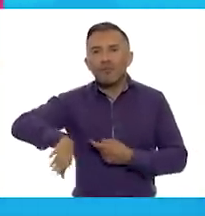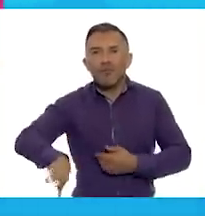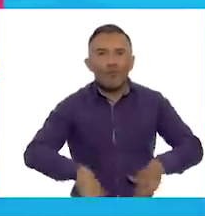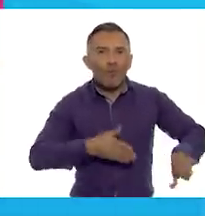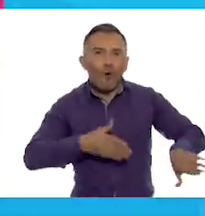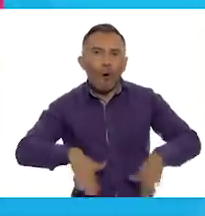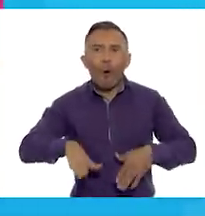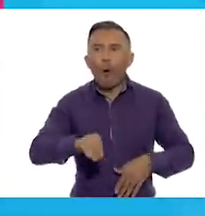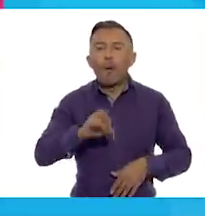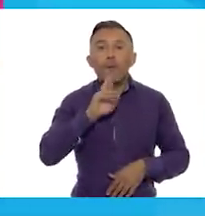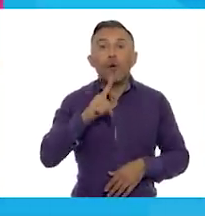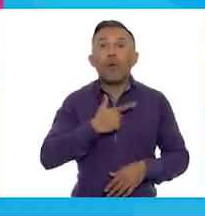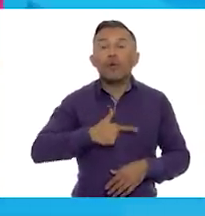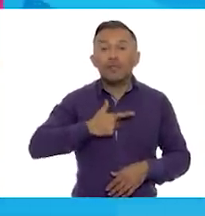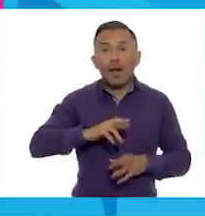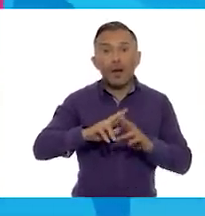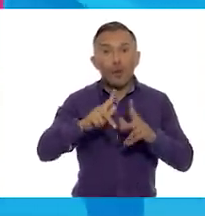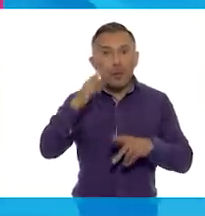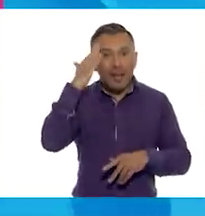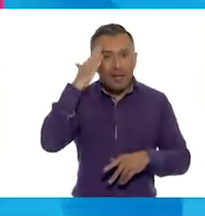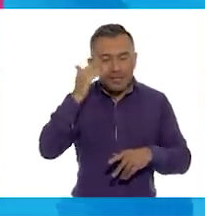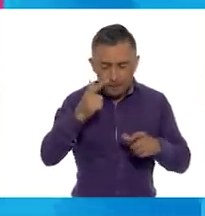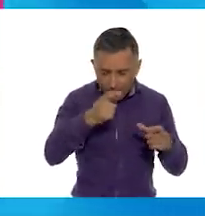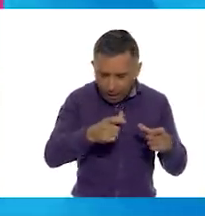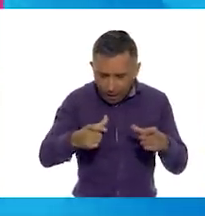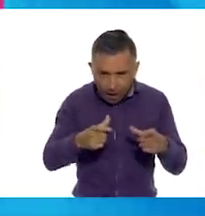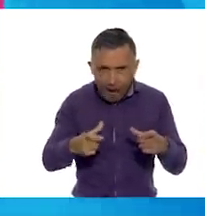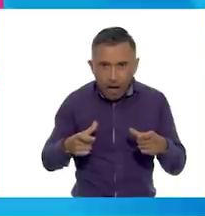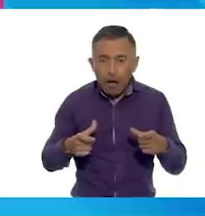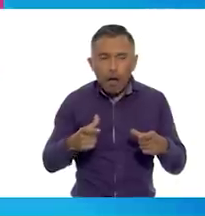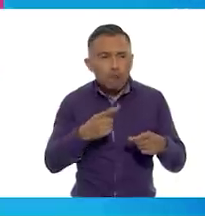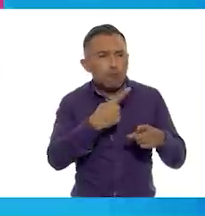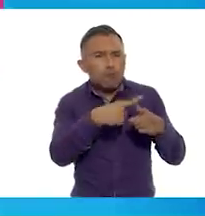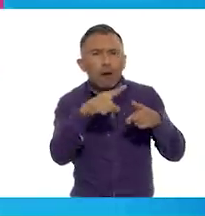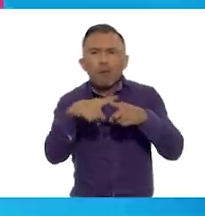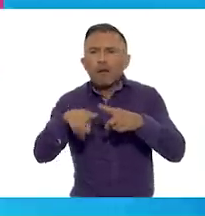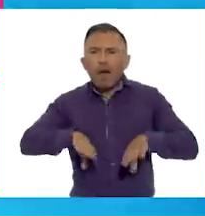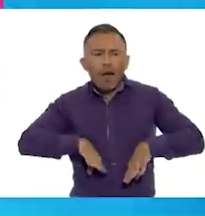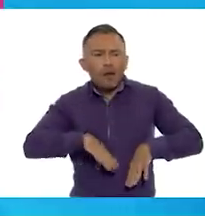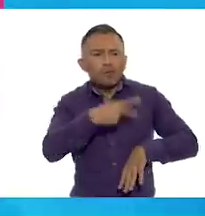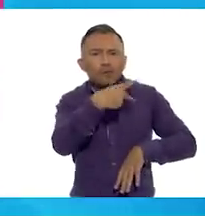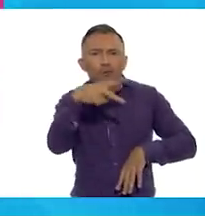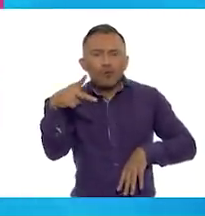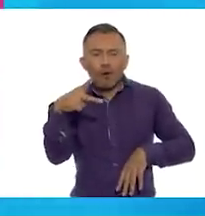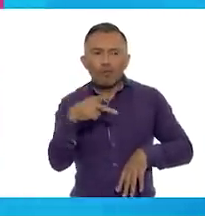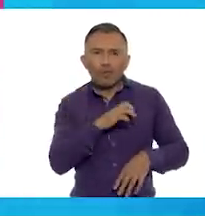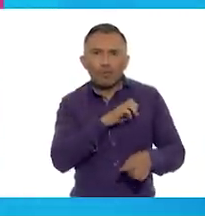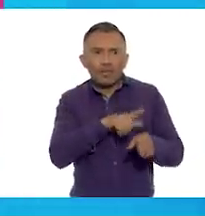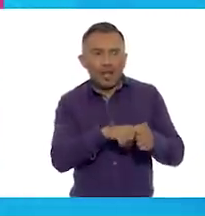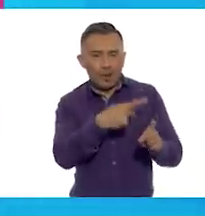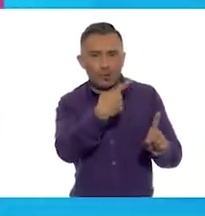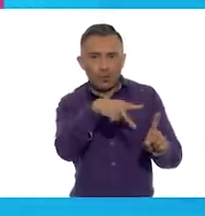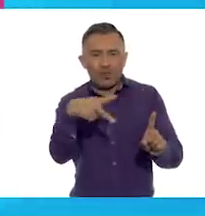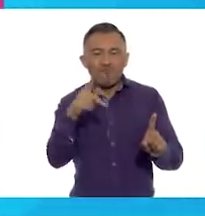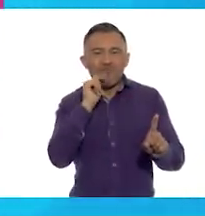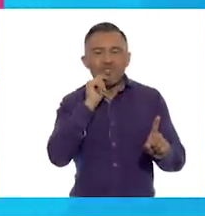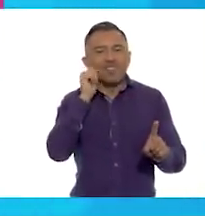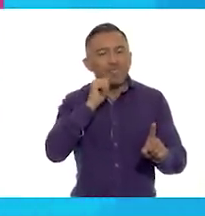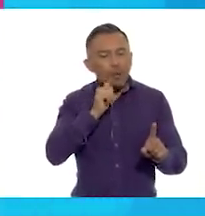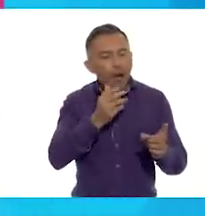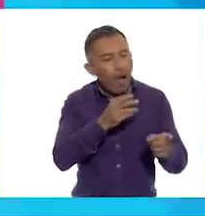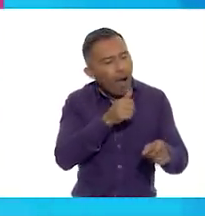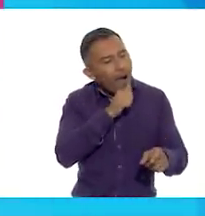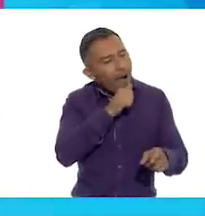armar rompecabezas con tus amigos. Las diferencias nos hacen especiales y siempre puedes aprender cosas de los demás. ¡Respeta y